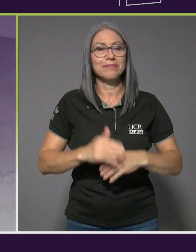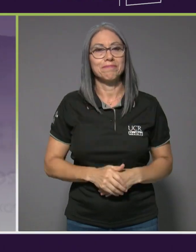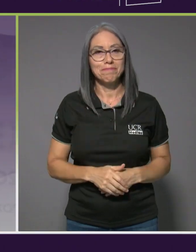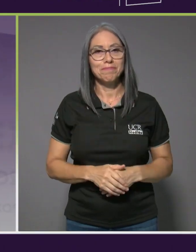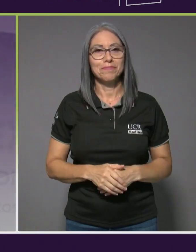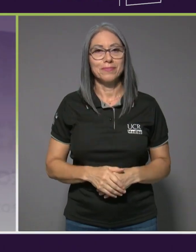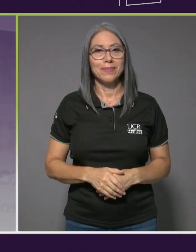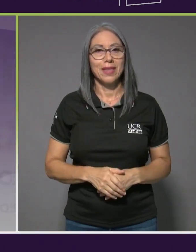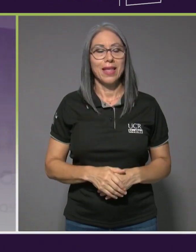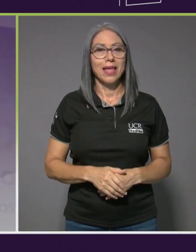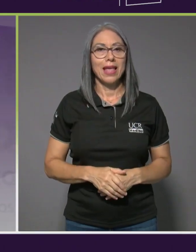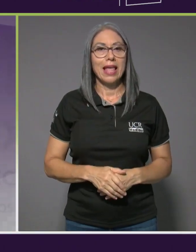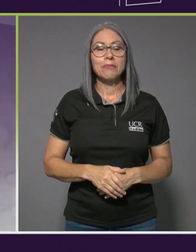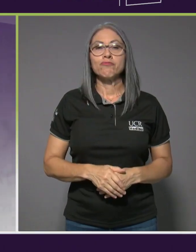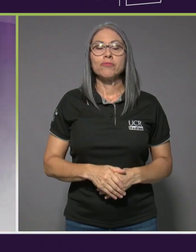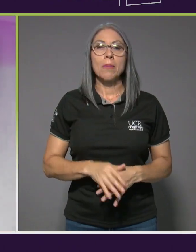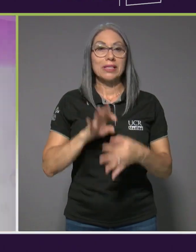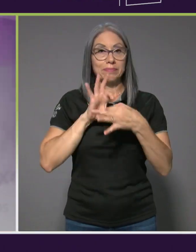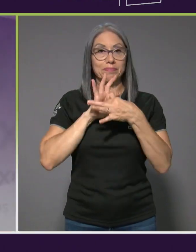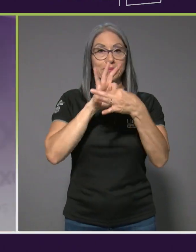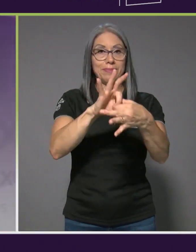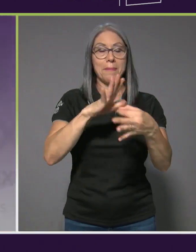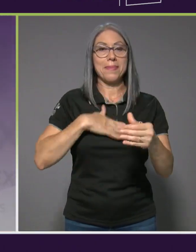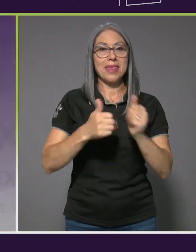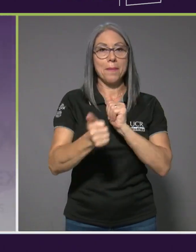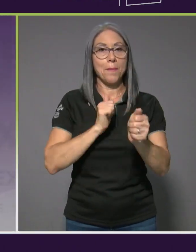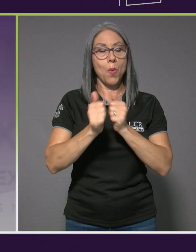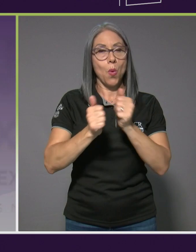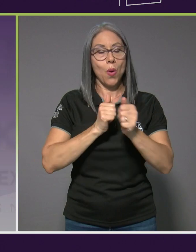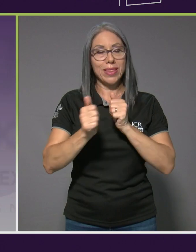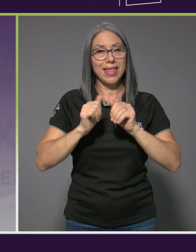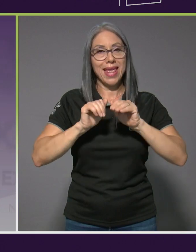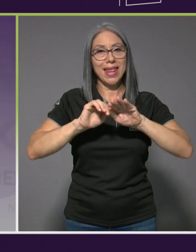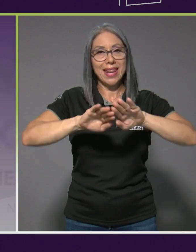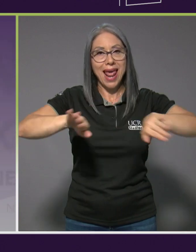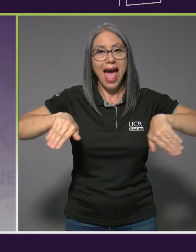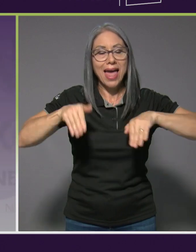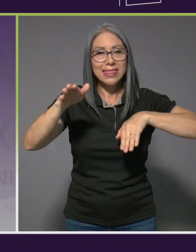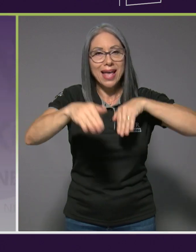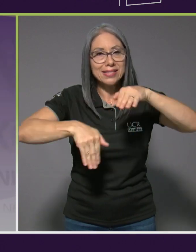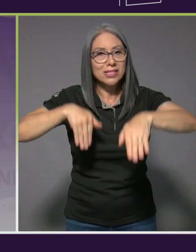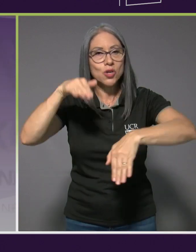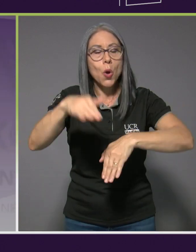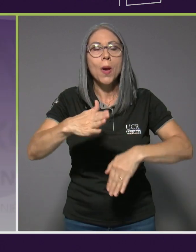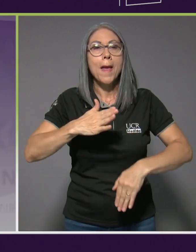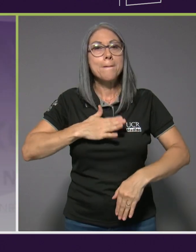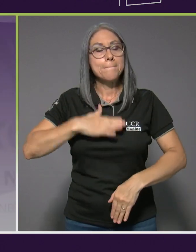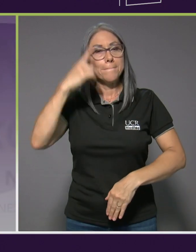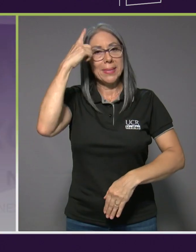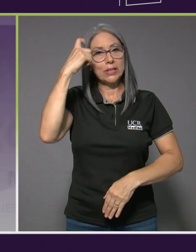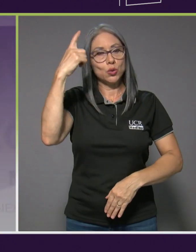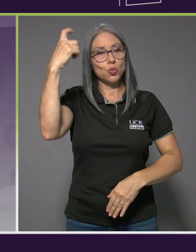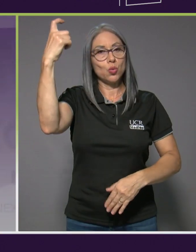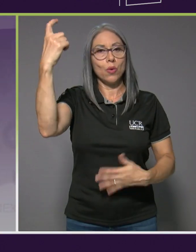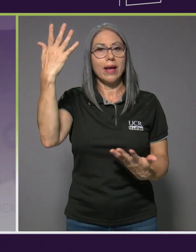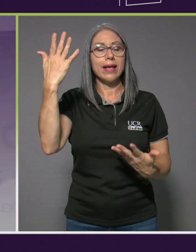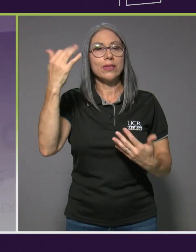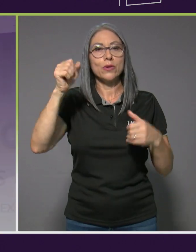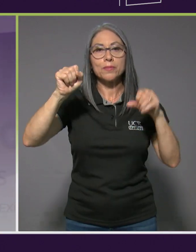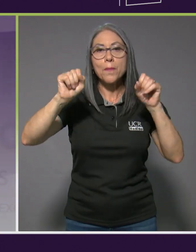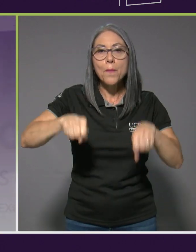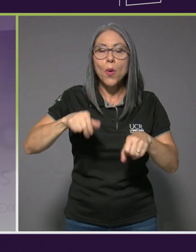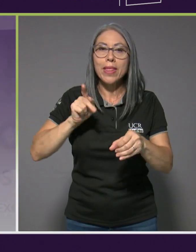En términos de mi deporte, de la presión, mi sueño es poder